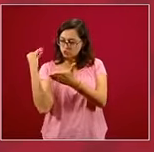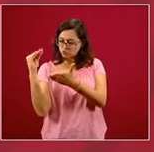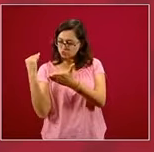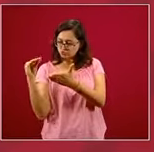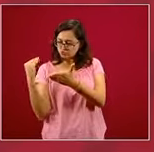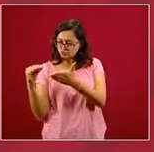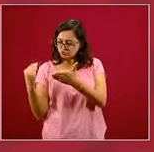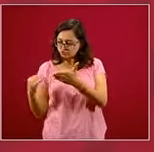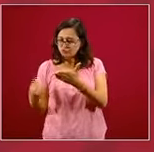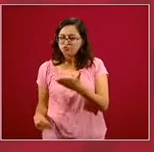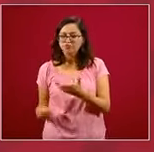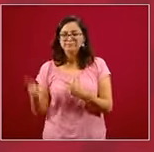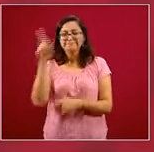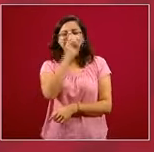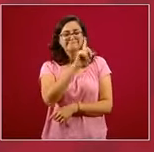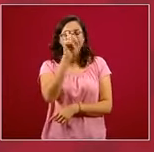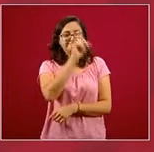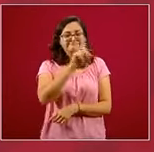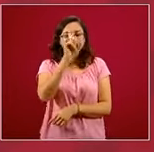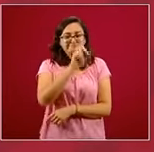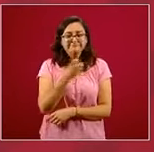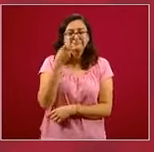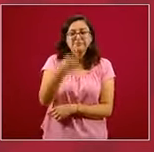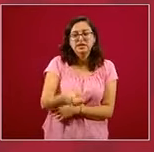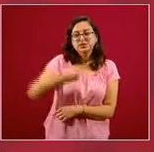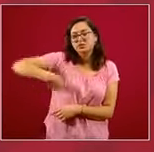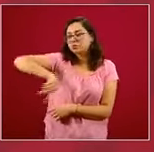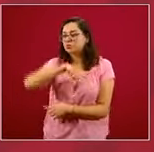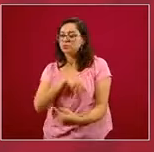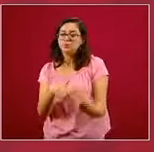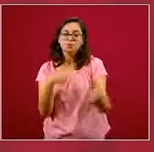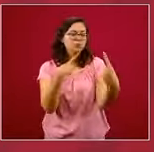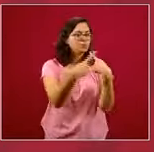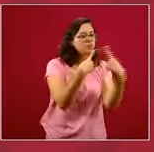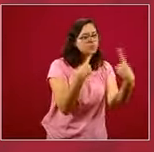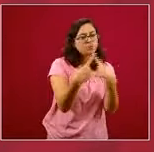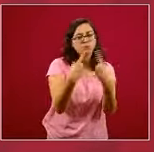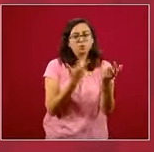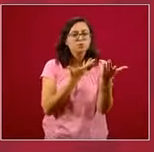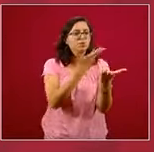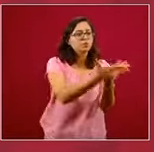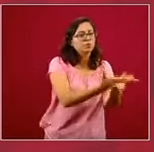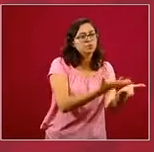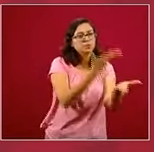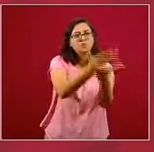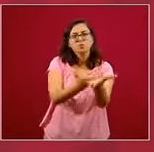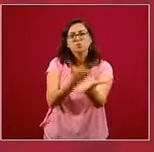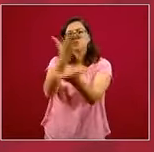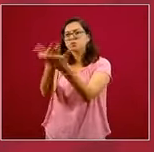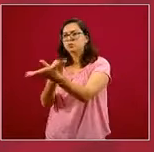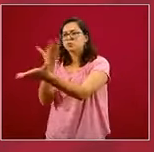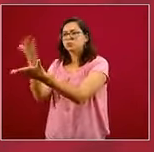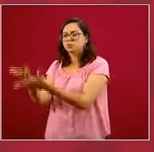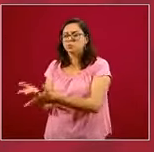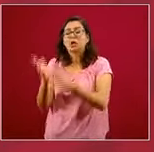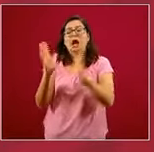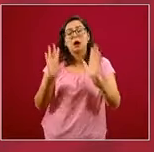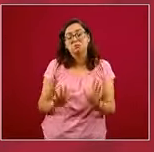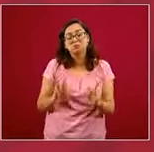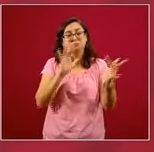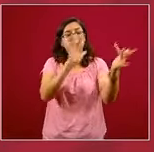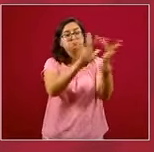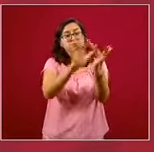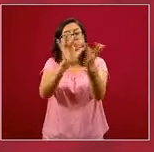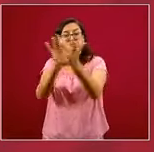y buscamos tener un diálogo con las distintas iniciativas, las proponentes de distintas iniciativas